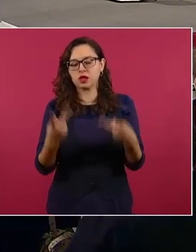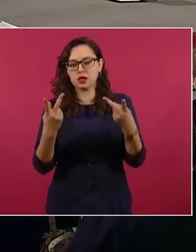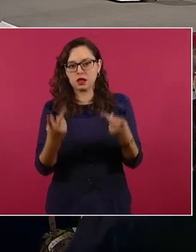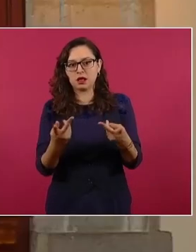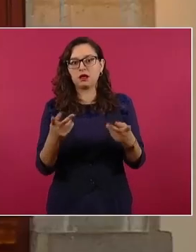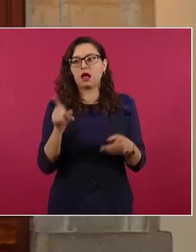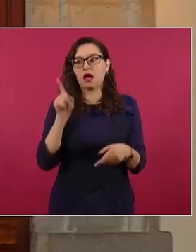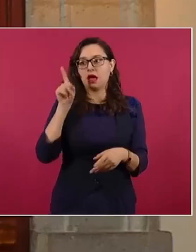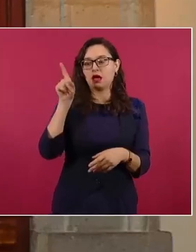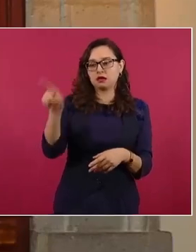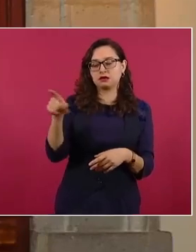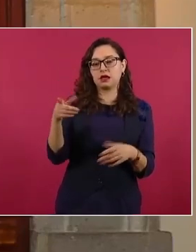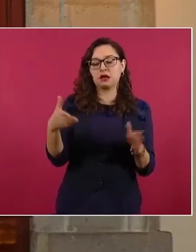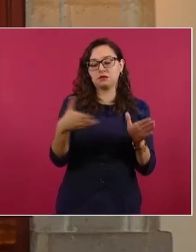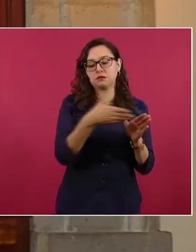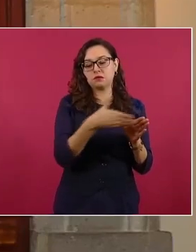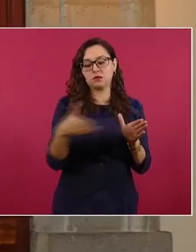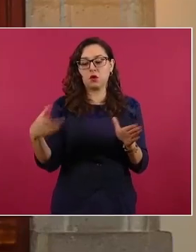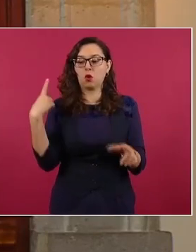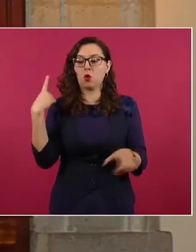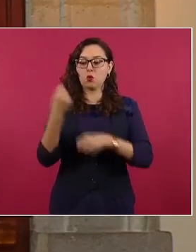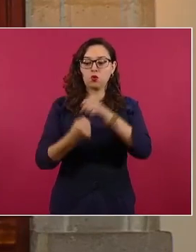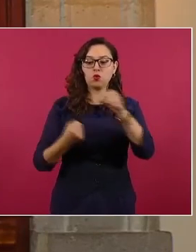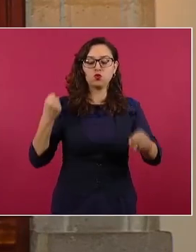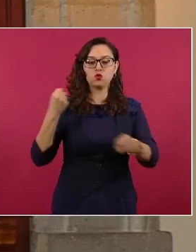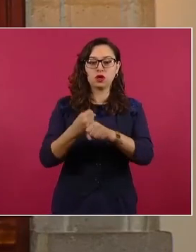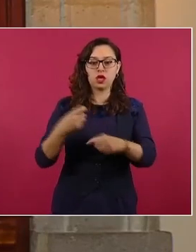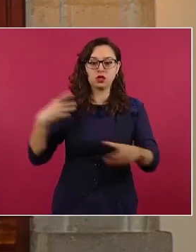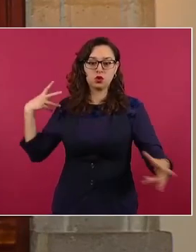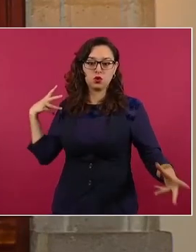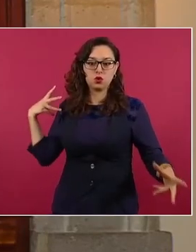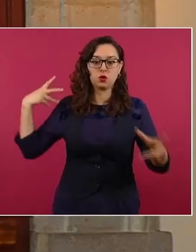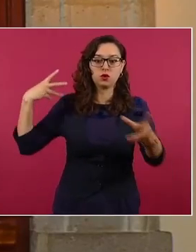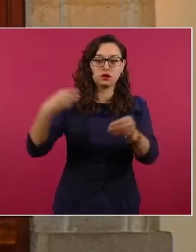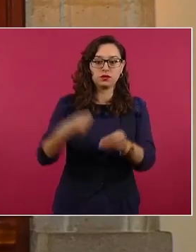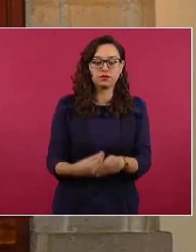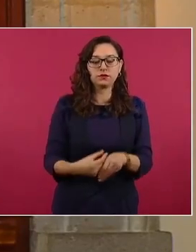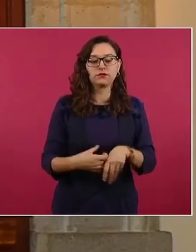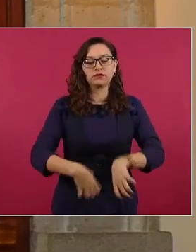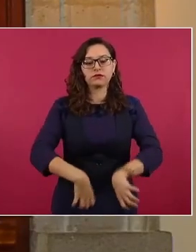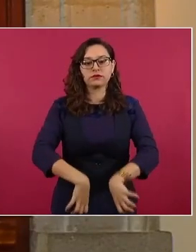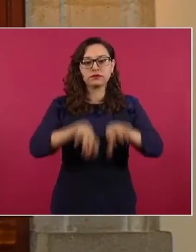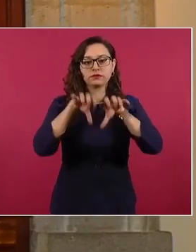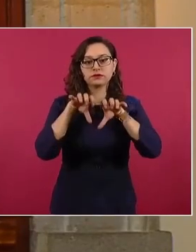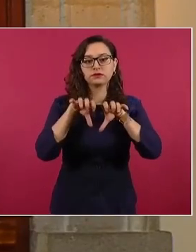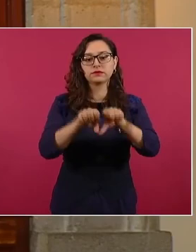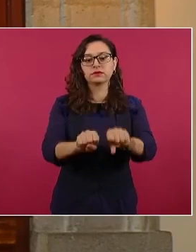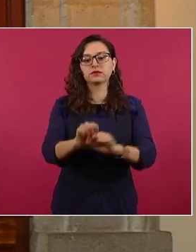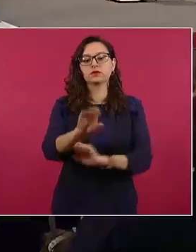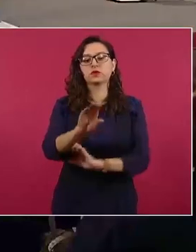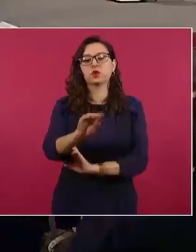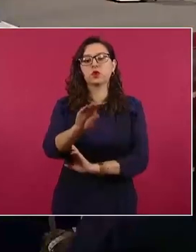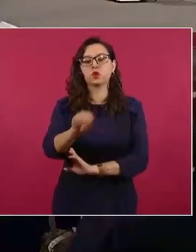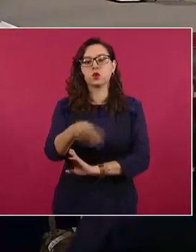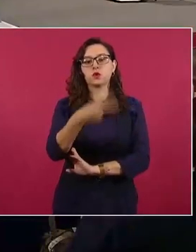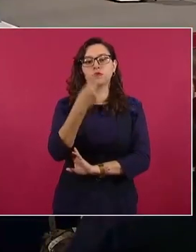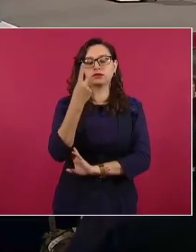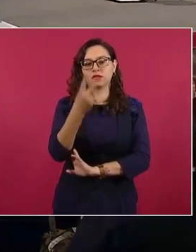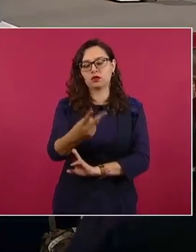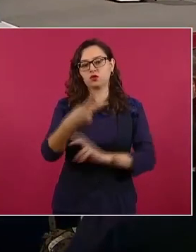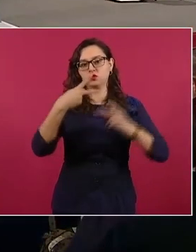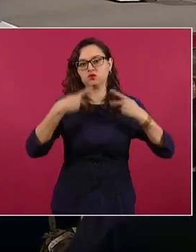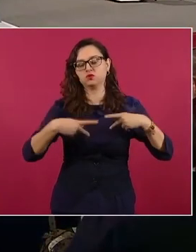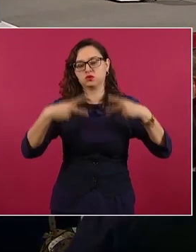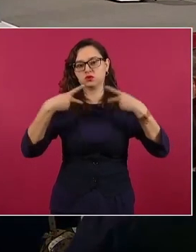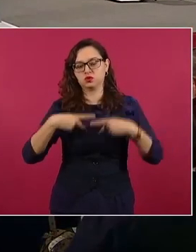25 de noviembre del año pasado al 15 de agosto, en total se han detenido a 92 generadores de